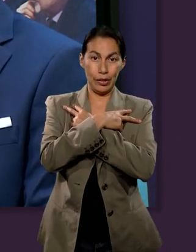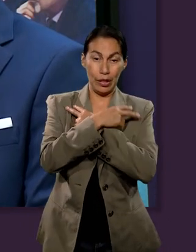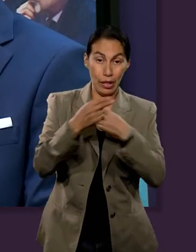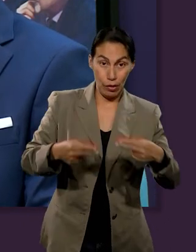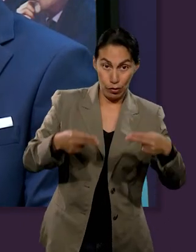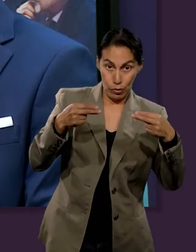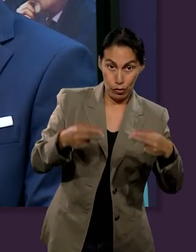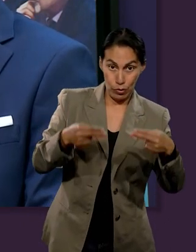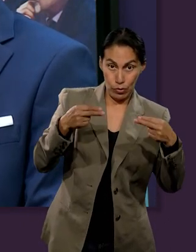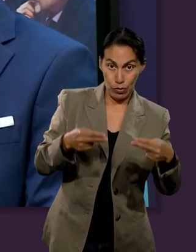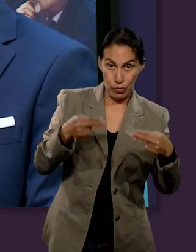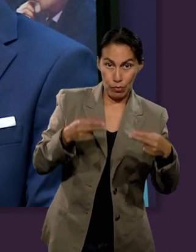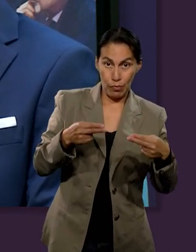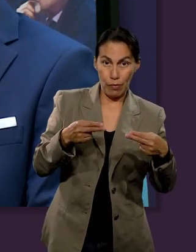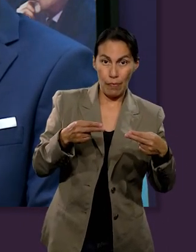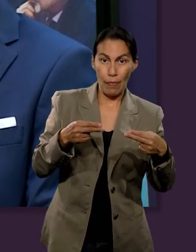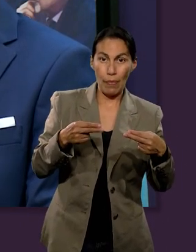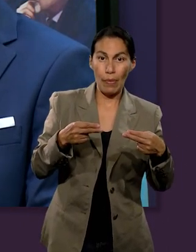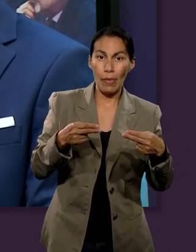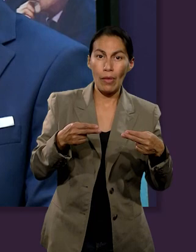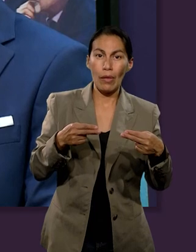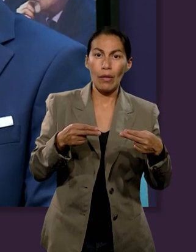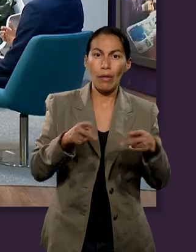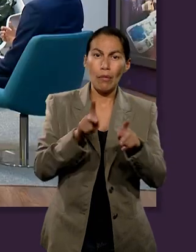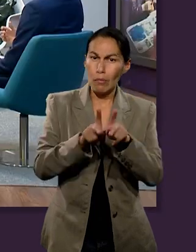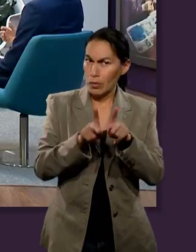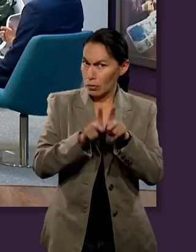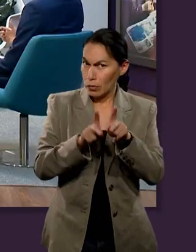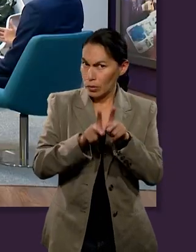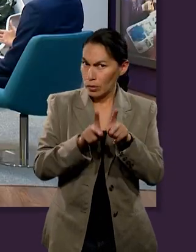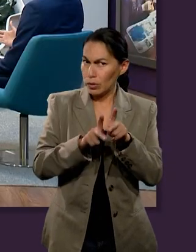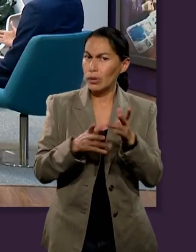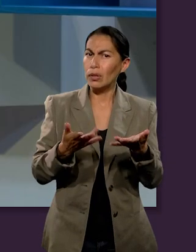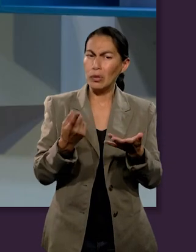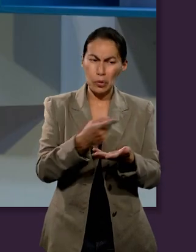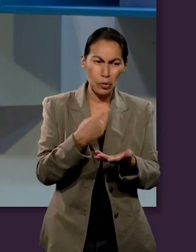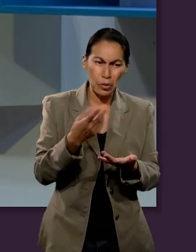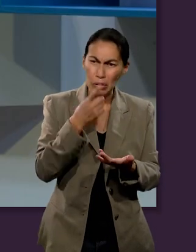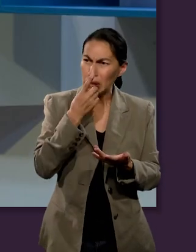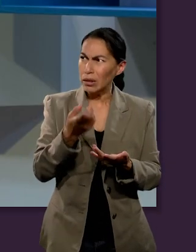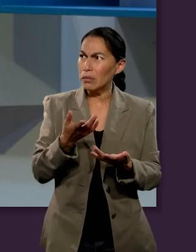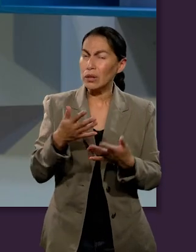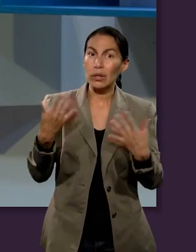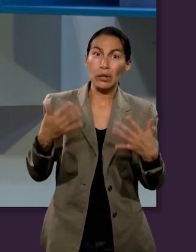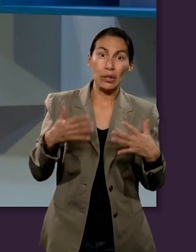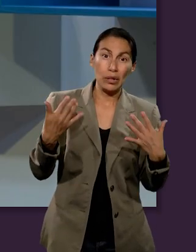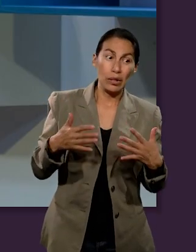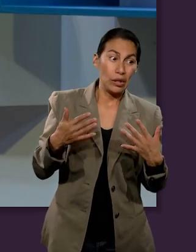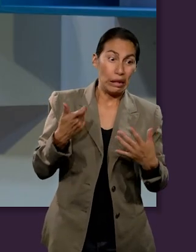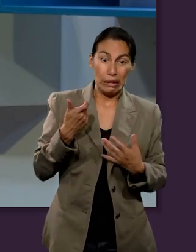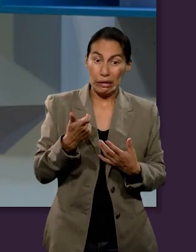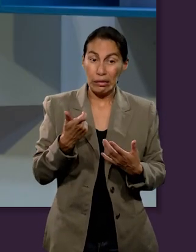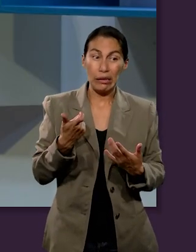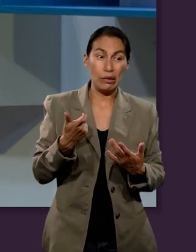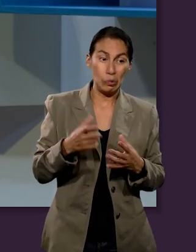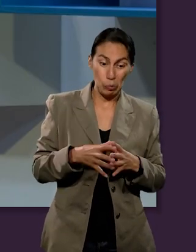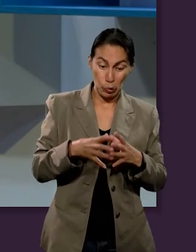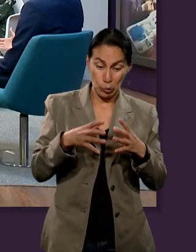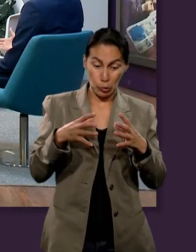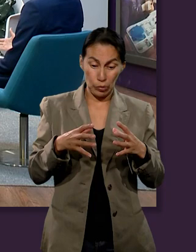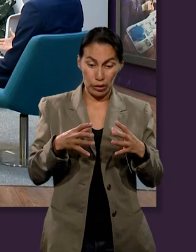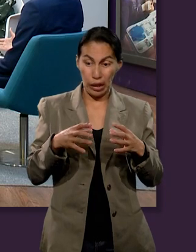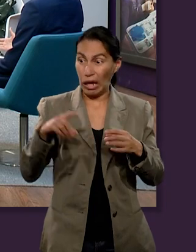con unos primos y al ver las ganancias decíamos, oye, es dinero, es bastante dinero.